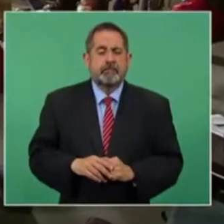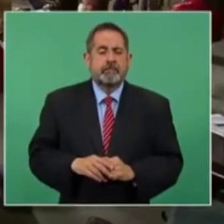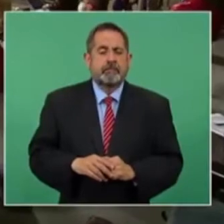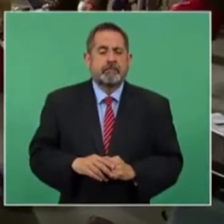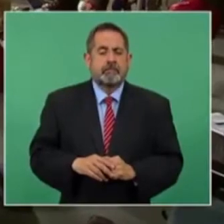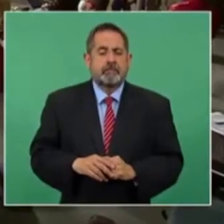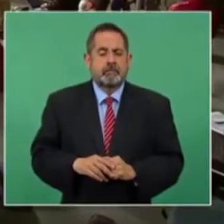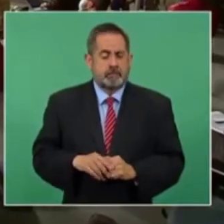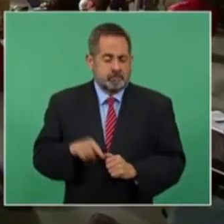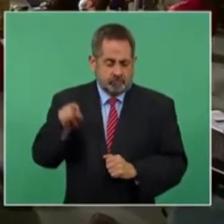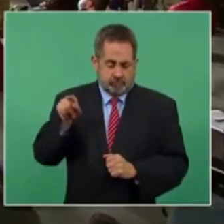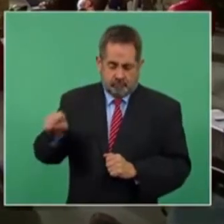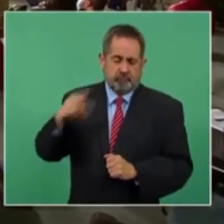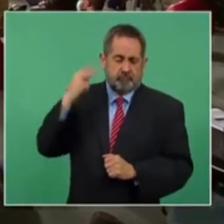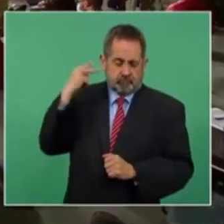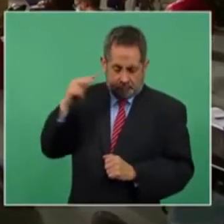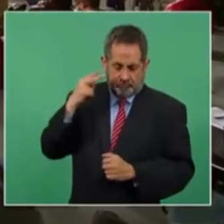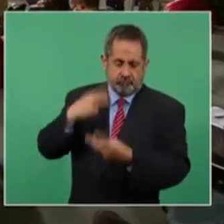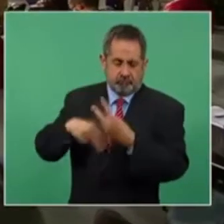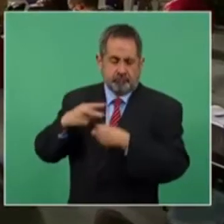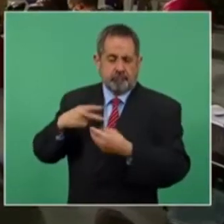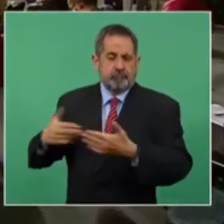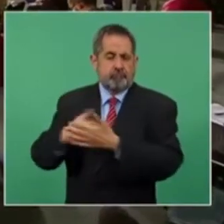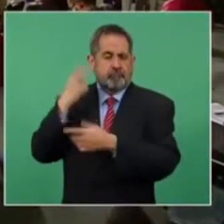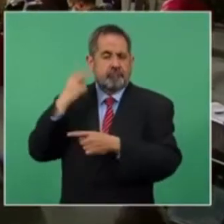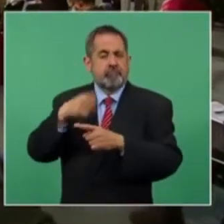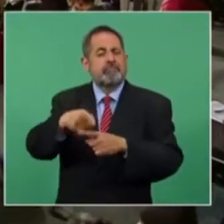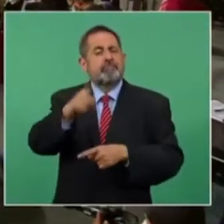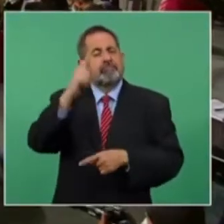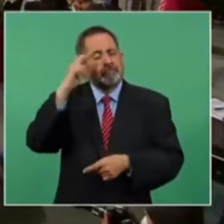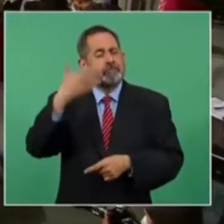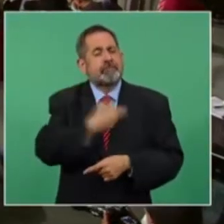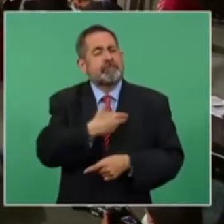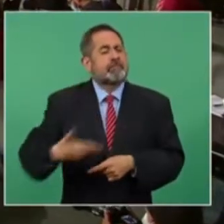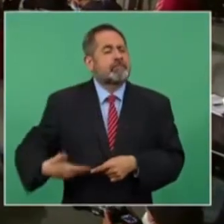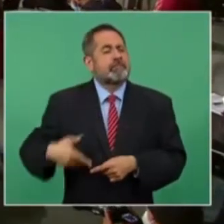de allá, de Veracruz, el presidente